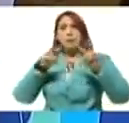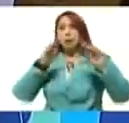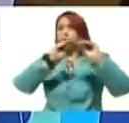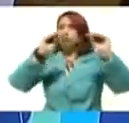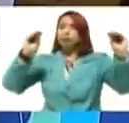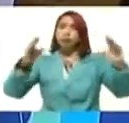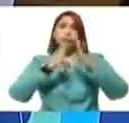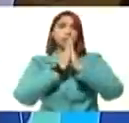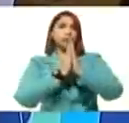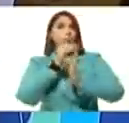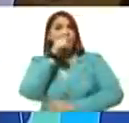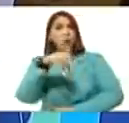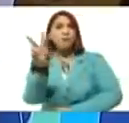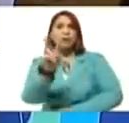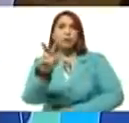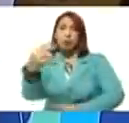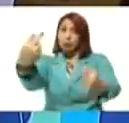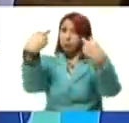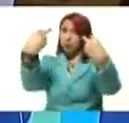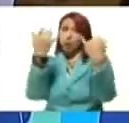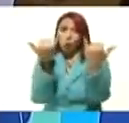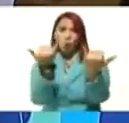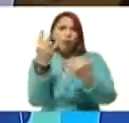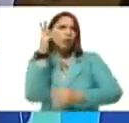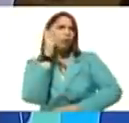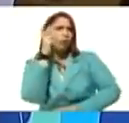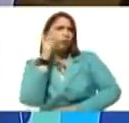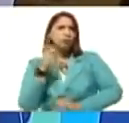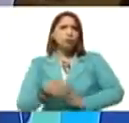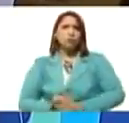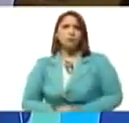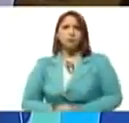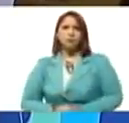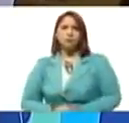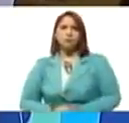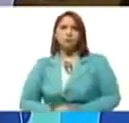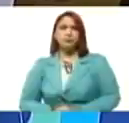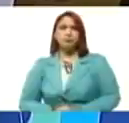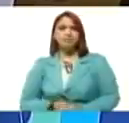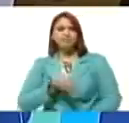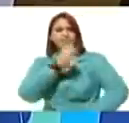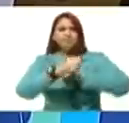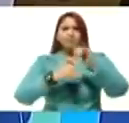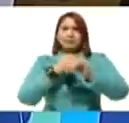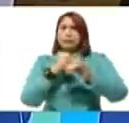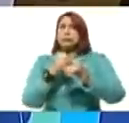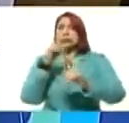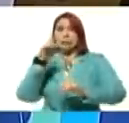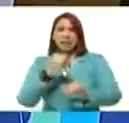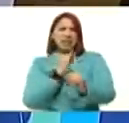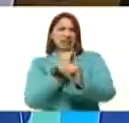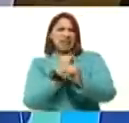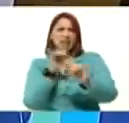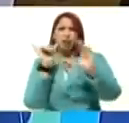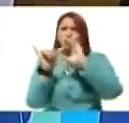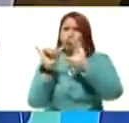todos los venezolanos y venezolanas que me ven, que me escuchan, a través de las redes sociales, YouTube,